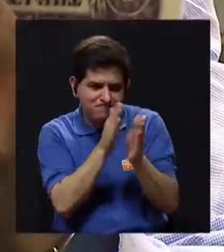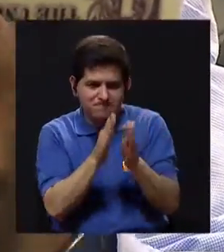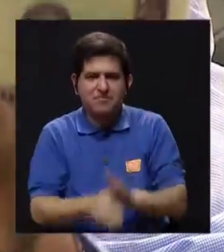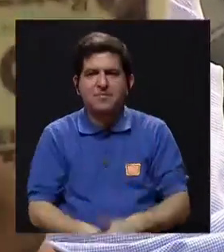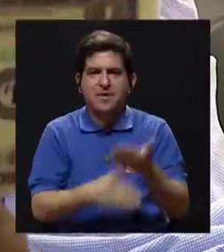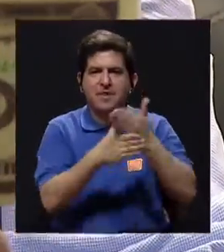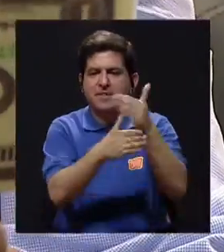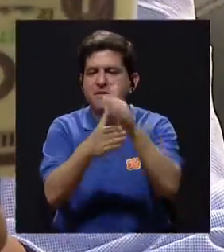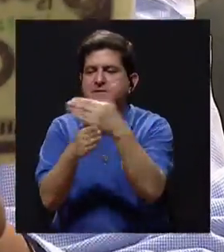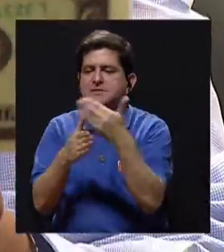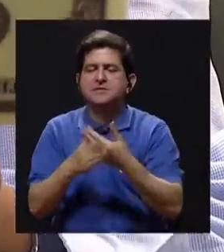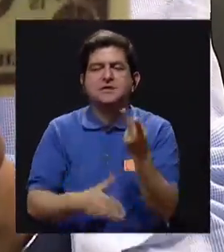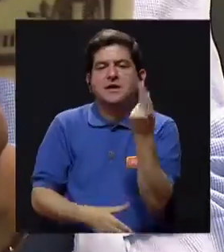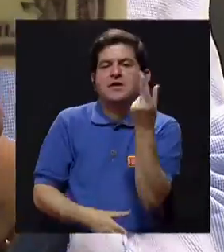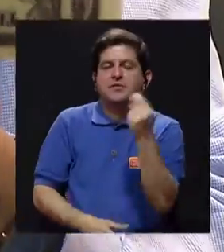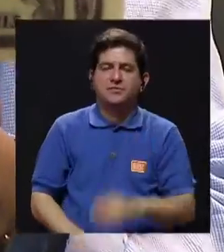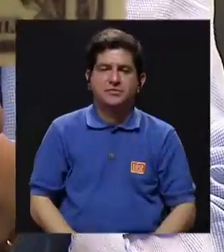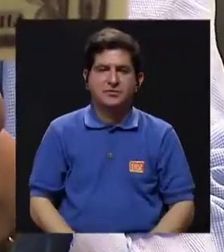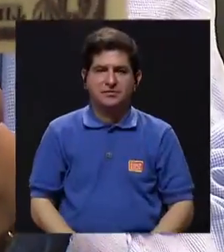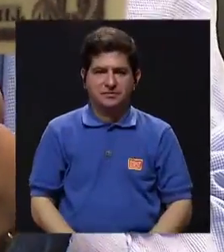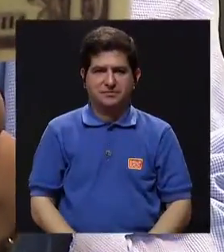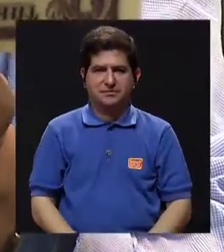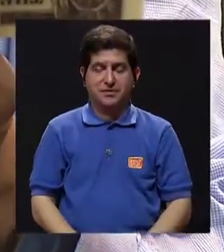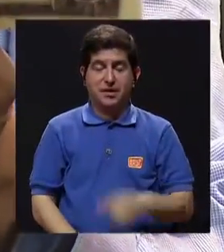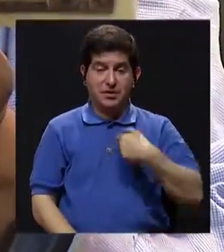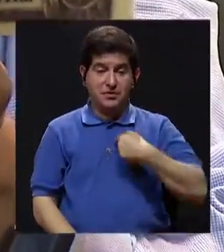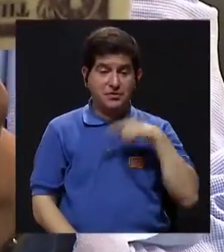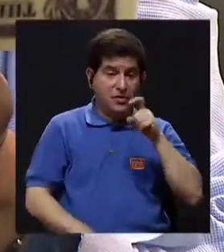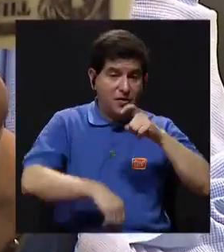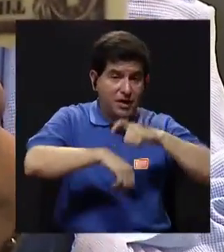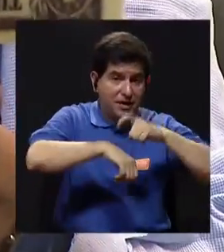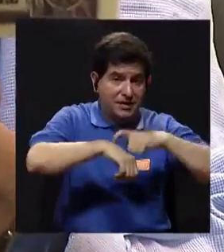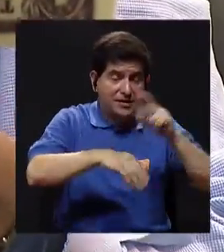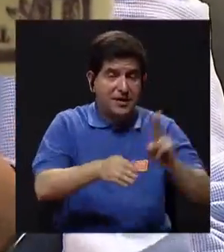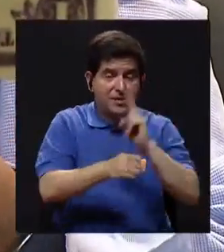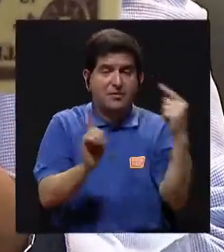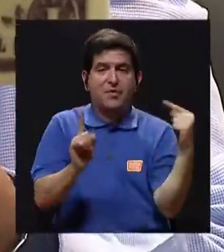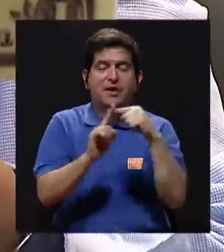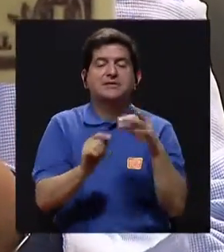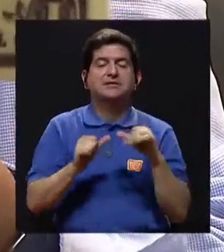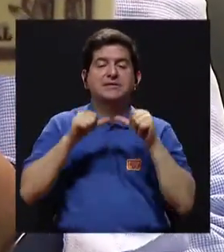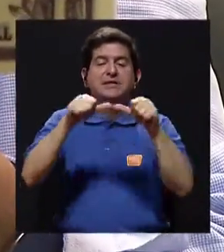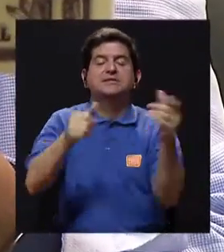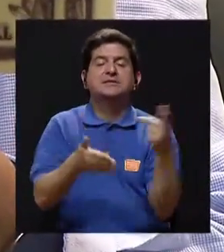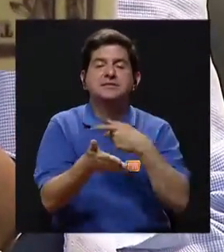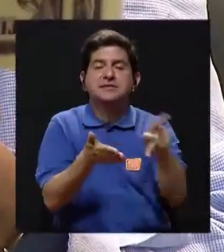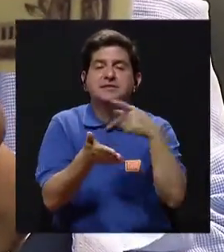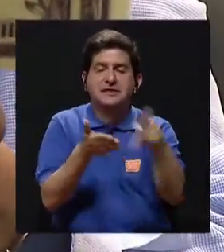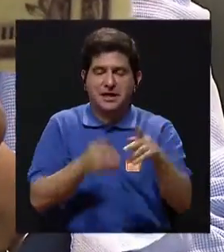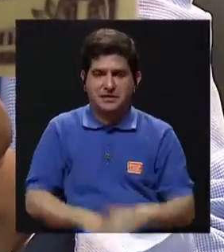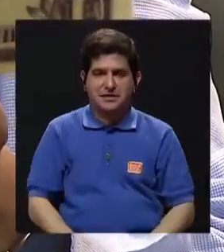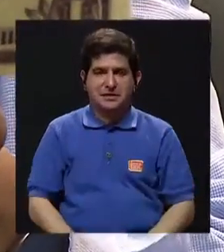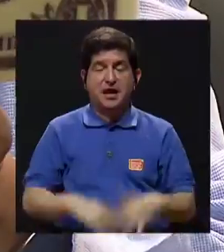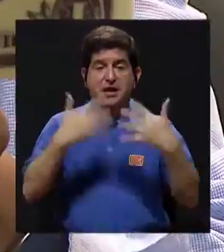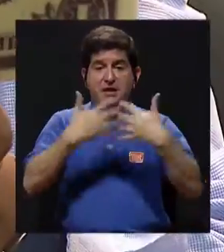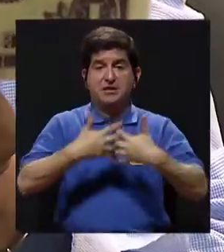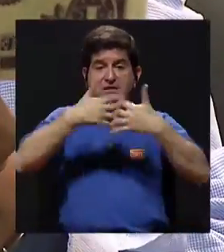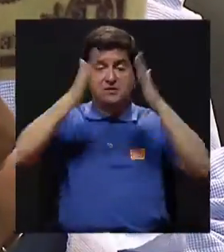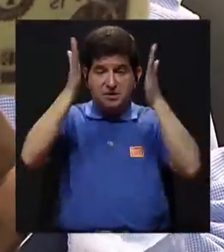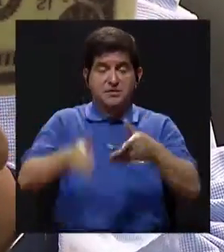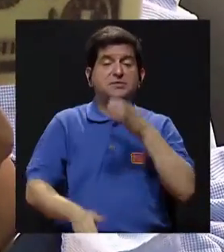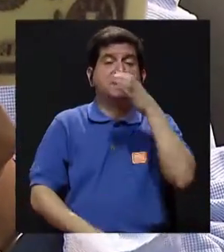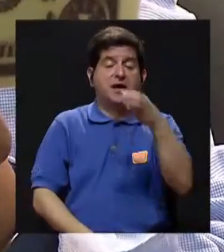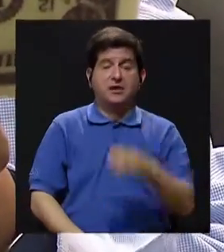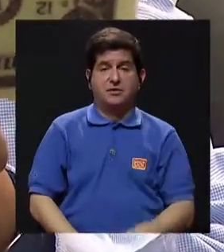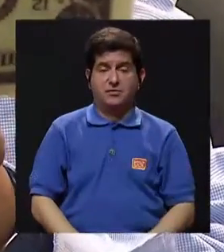que voy a distribuir mi dinero durante el tiempo que voy a usarlo hasta que me llegue el próximo pago. Ahora, si es un empresario,